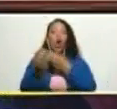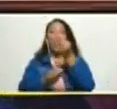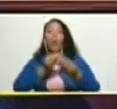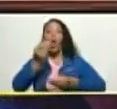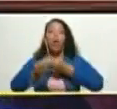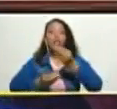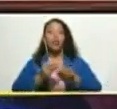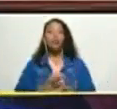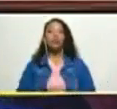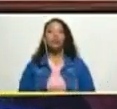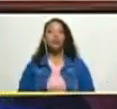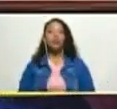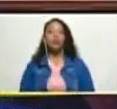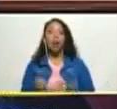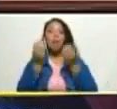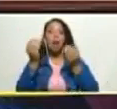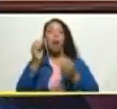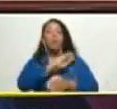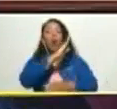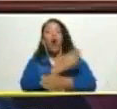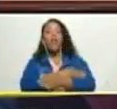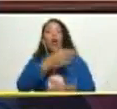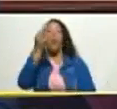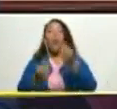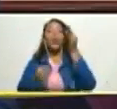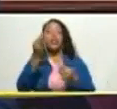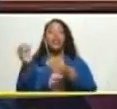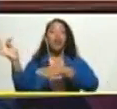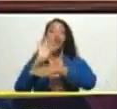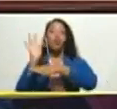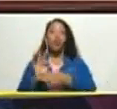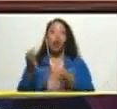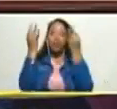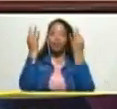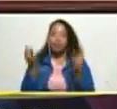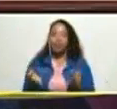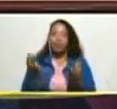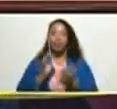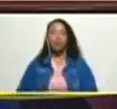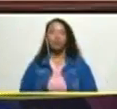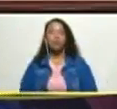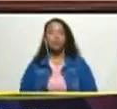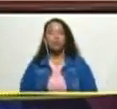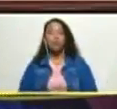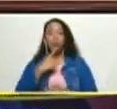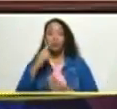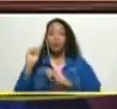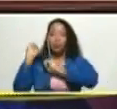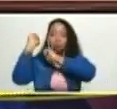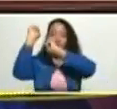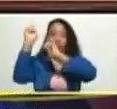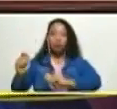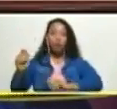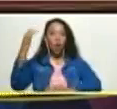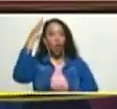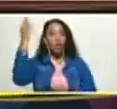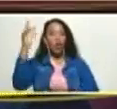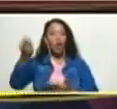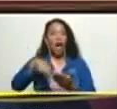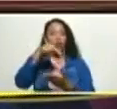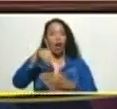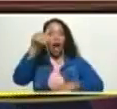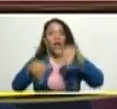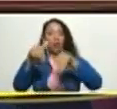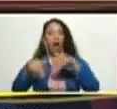para que el poder judicial funcione como funciona que designa al Consejo Nacional Electoral